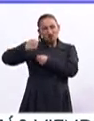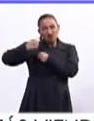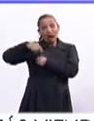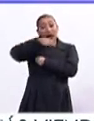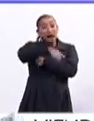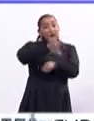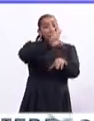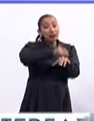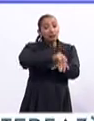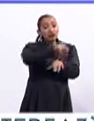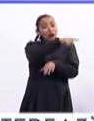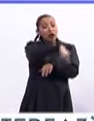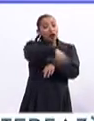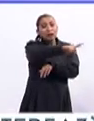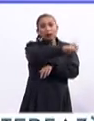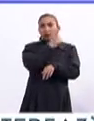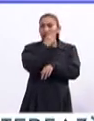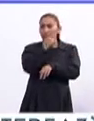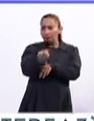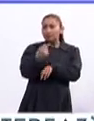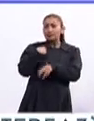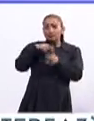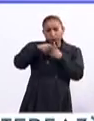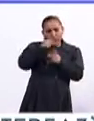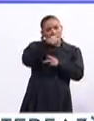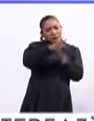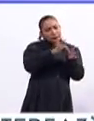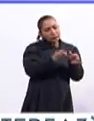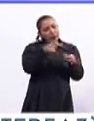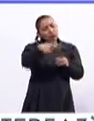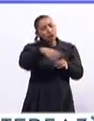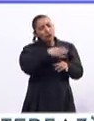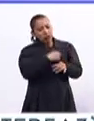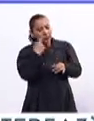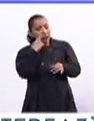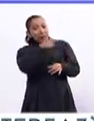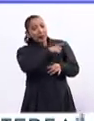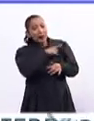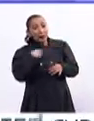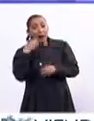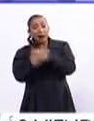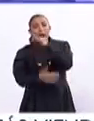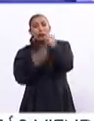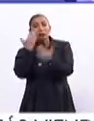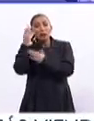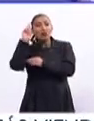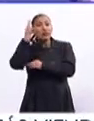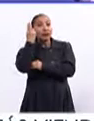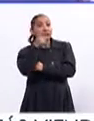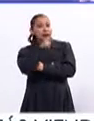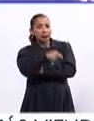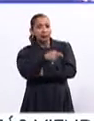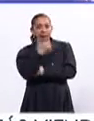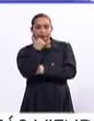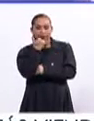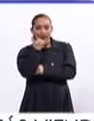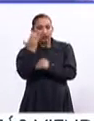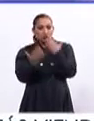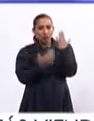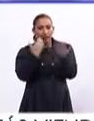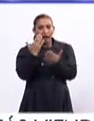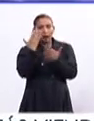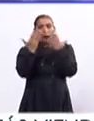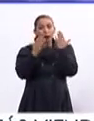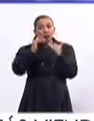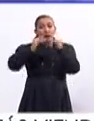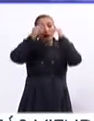permitirles que ellos digan, empiézale a platicar a tus hijos que deben de terminar la educación